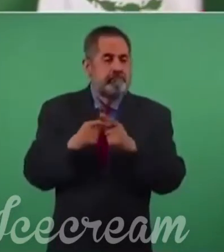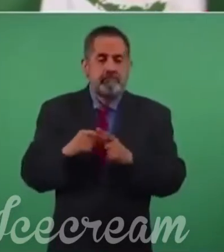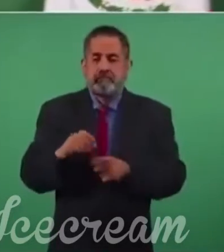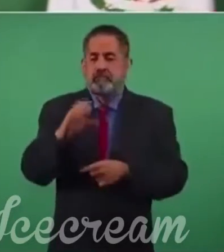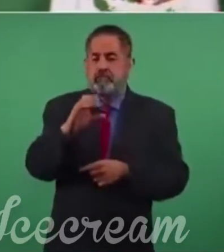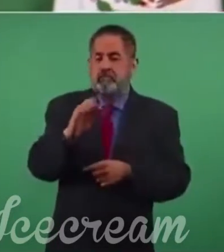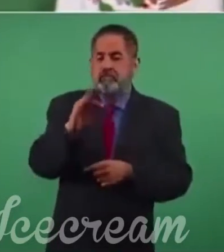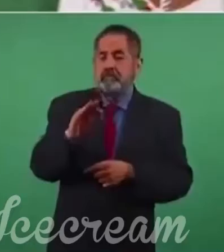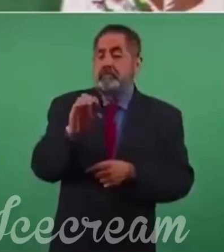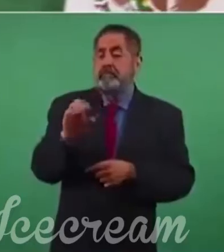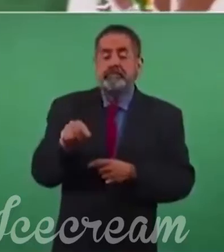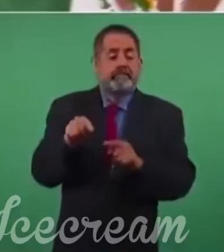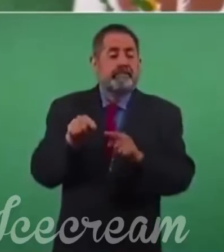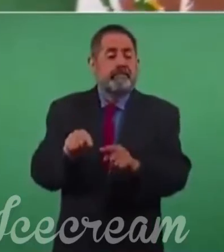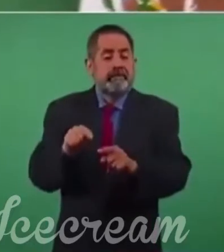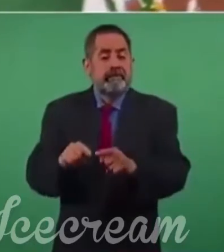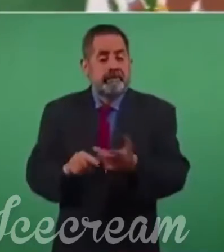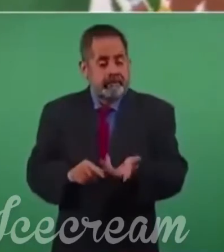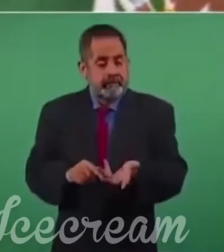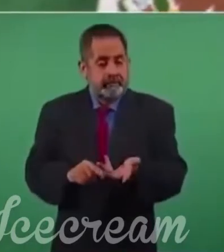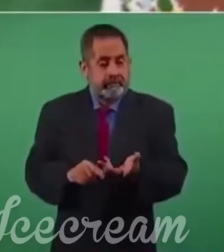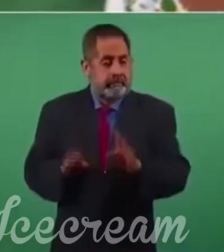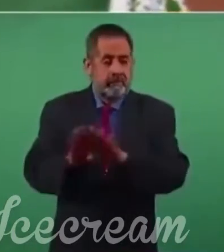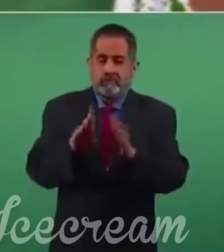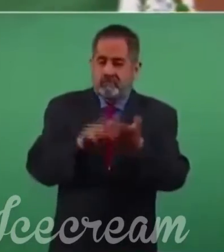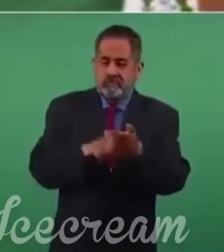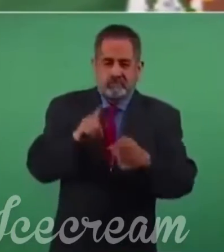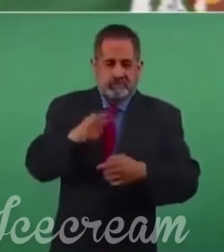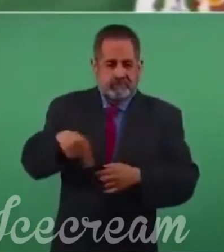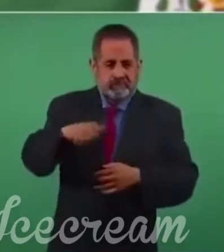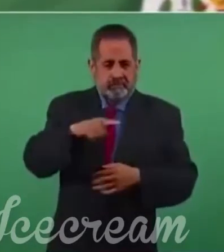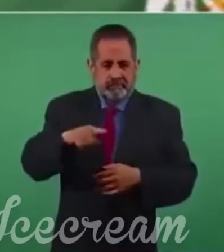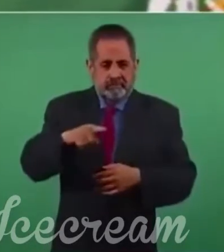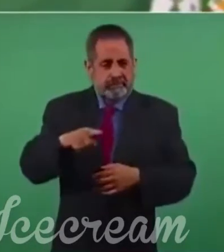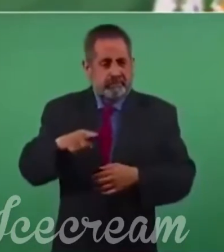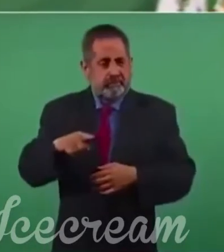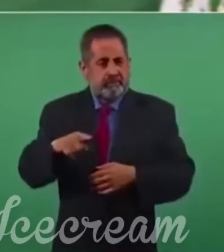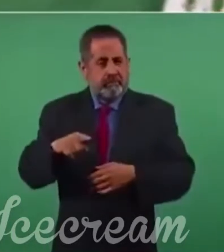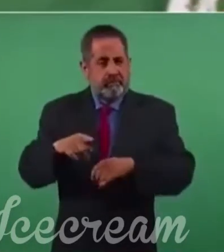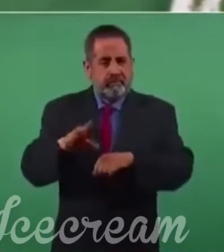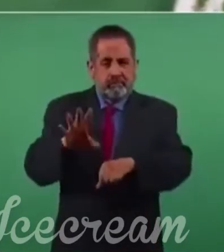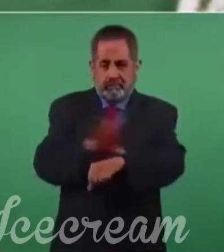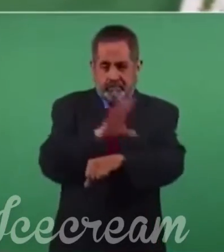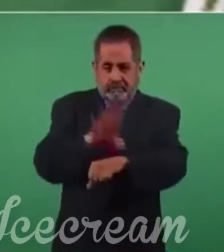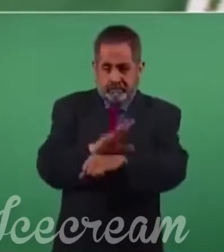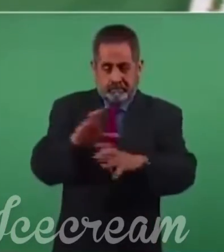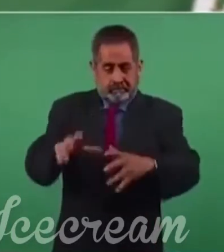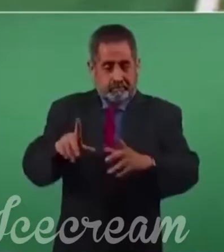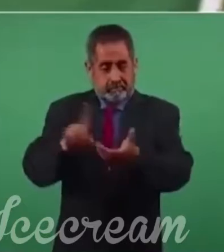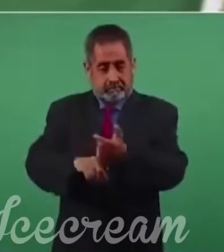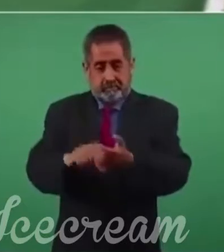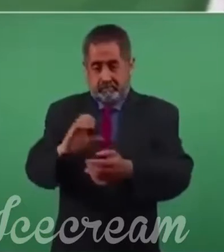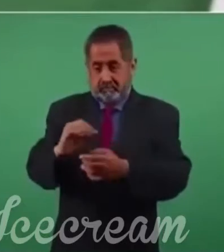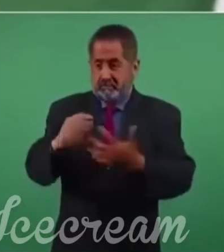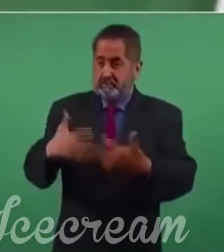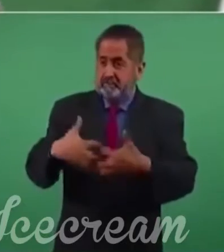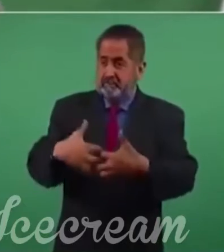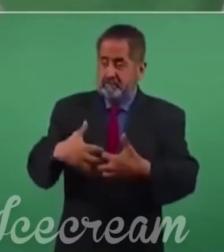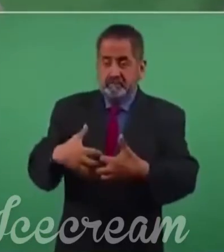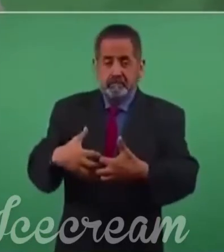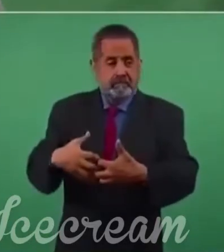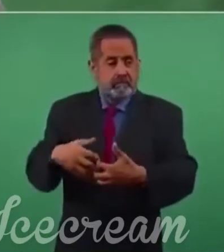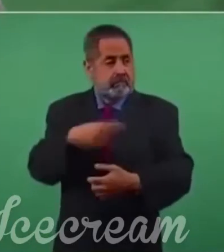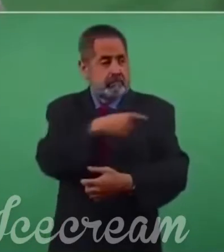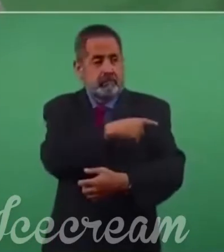Electricidad, si no le permiten que la energía que producen sus plantas suban